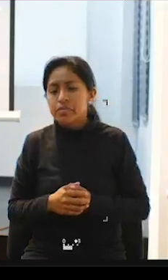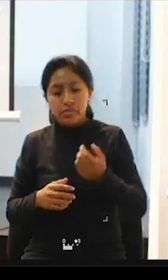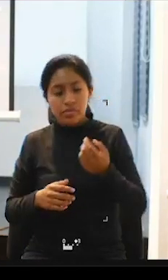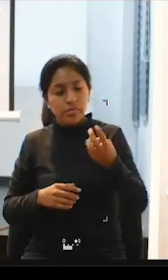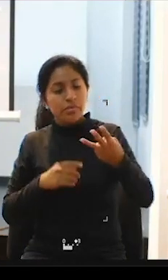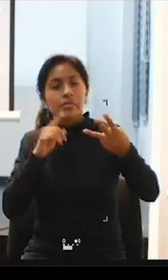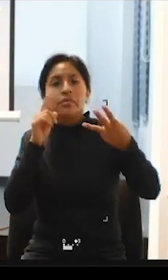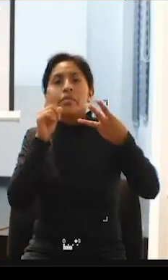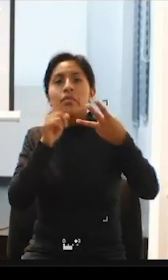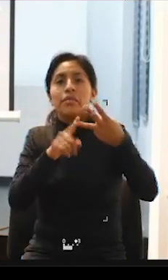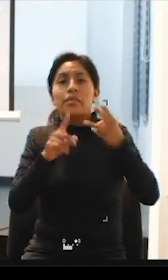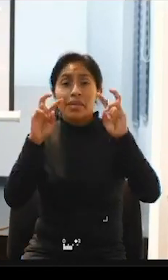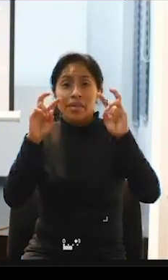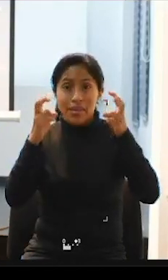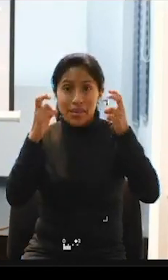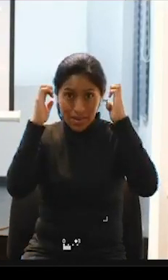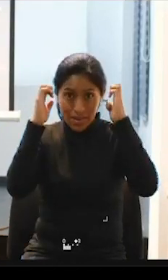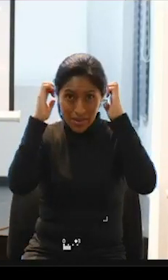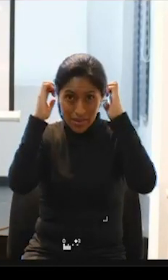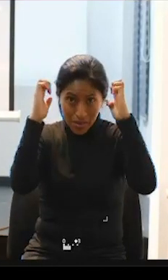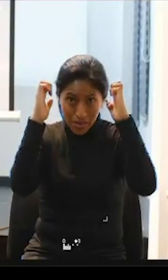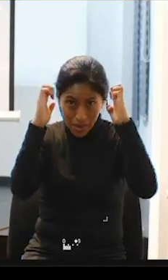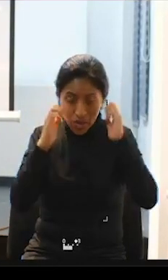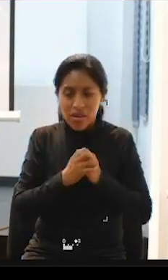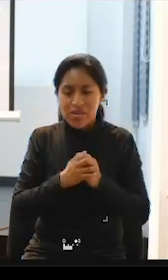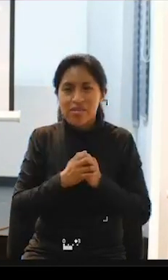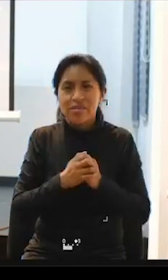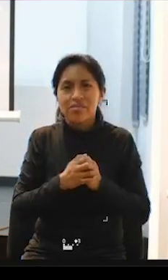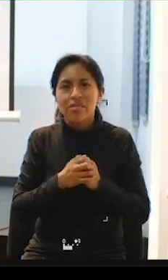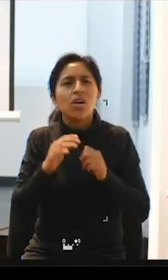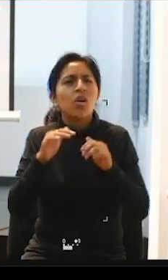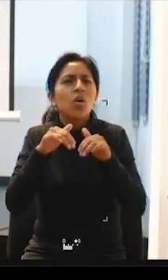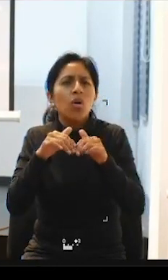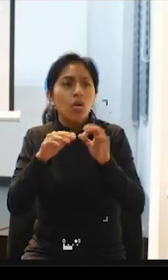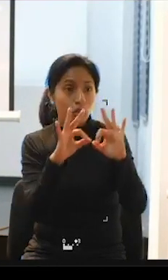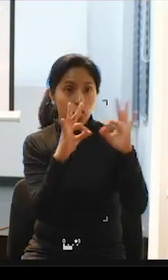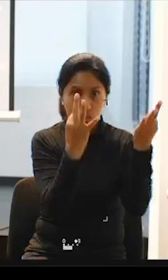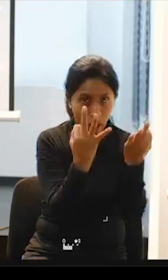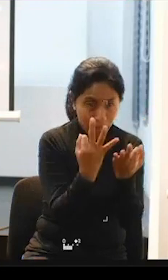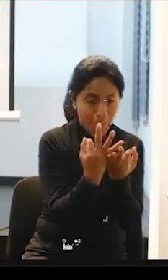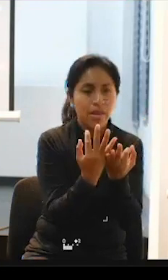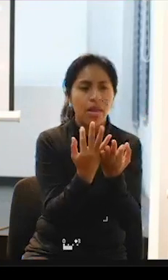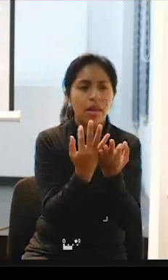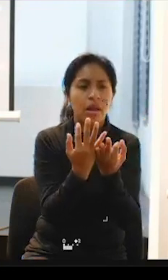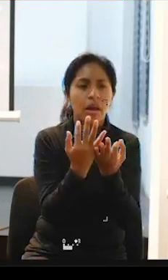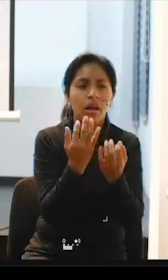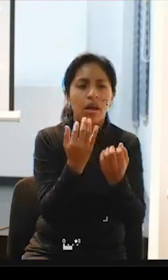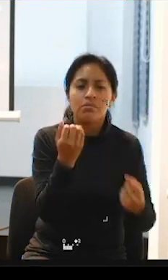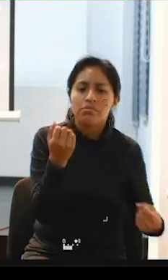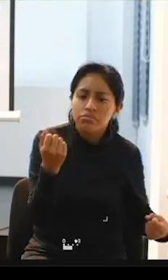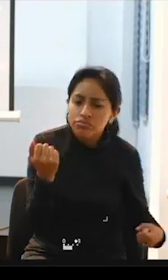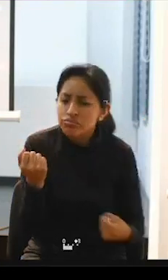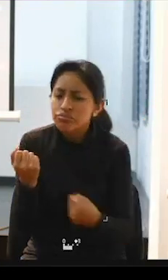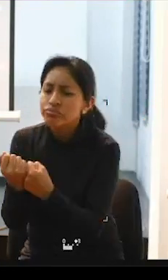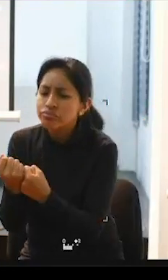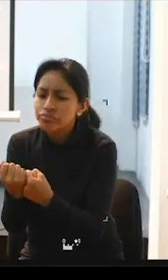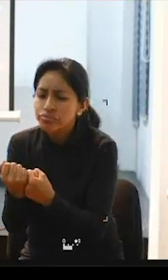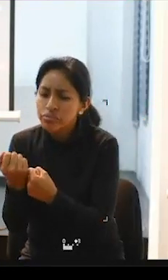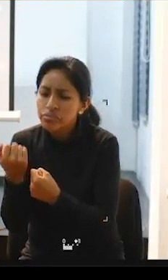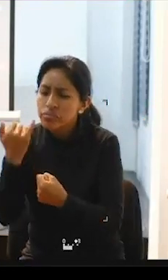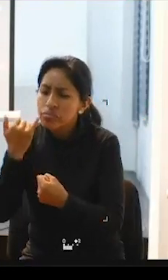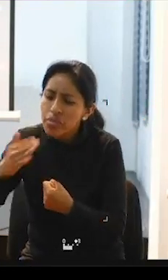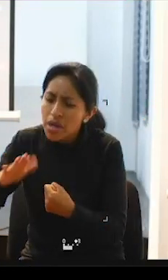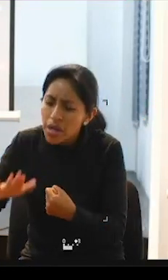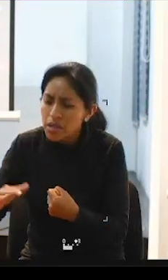tema de educación o sea de las familias como podemos apoyar para que ellos puedan para que los niños o los jóvenes con